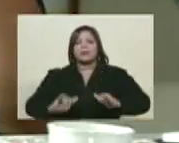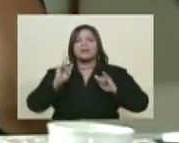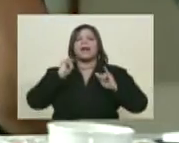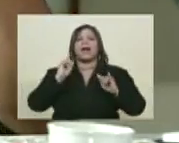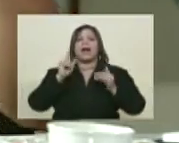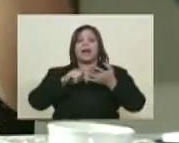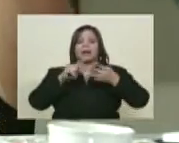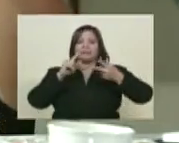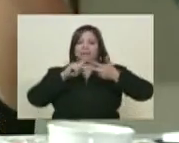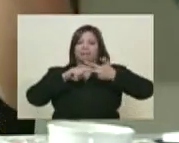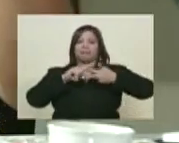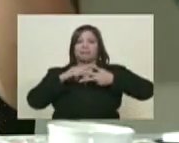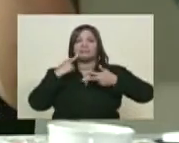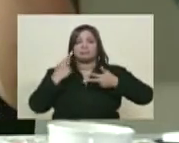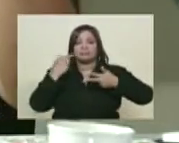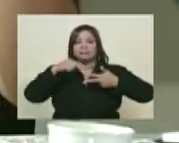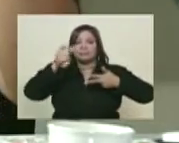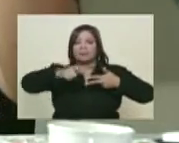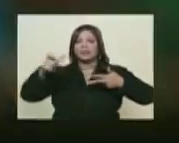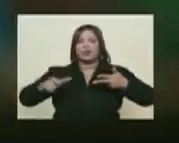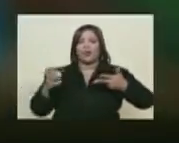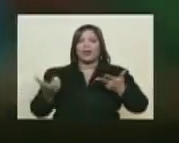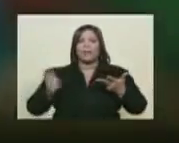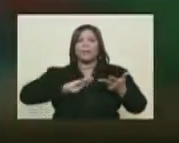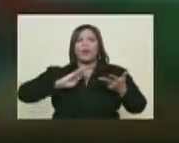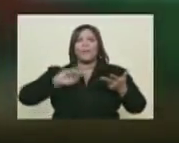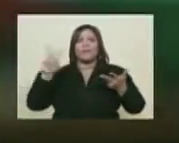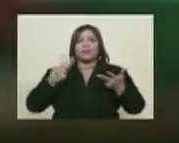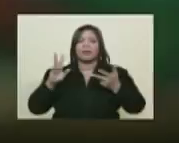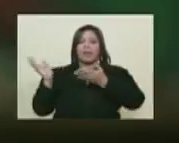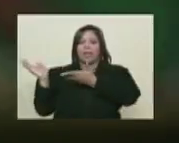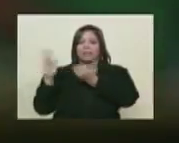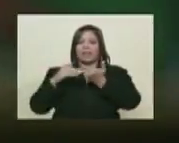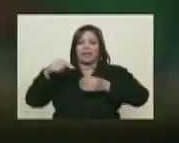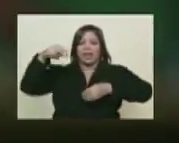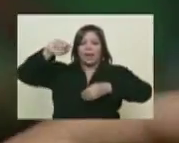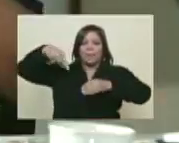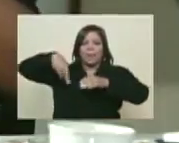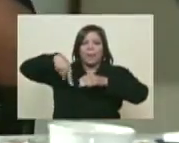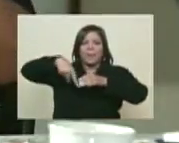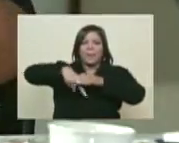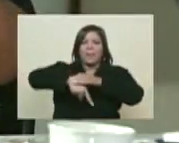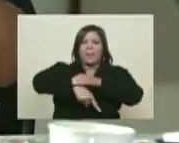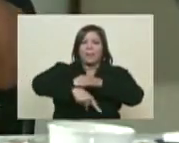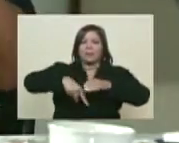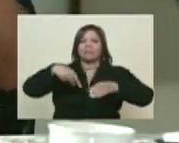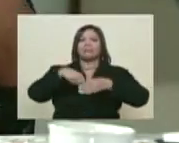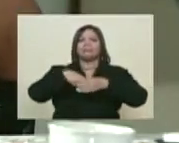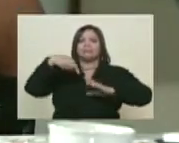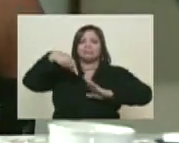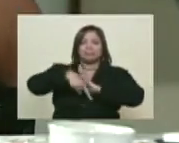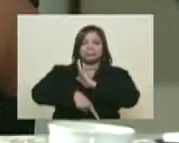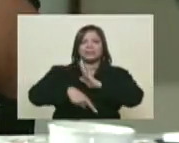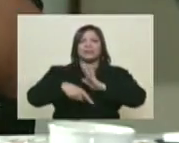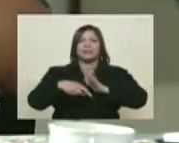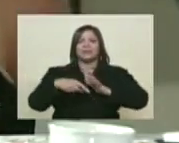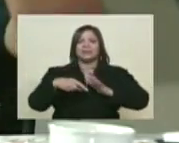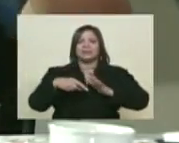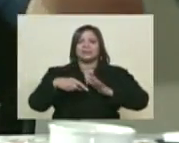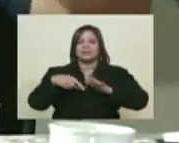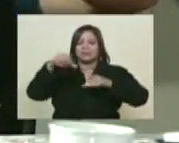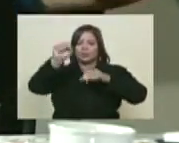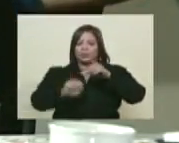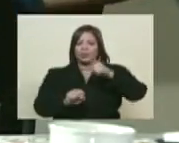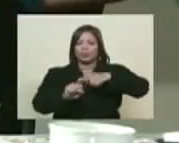de Pulido. Los que fueron y trajeron taladros y perforadores y llegaron por el sur